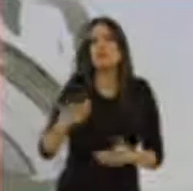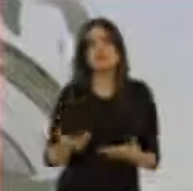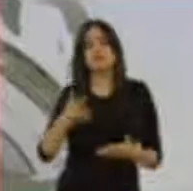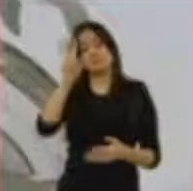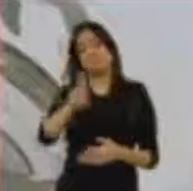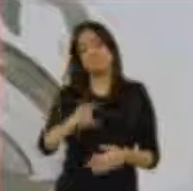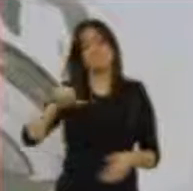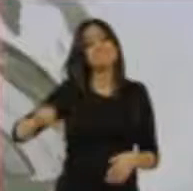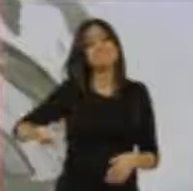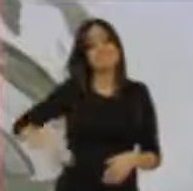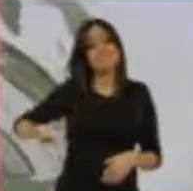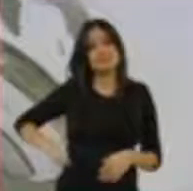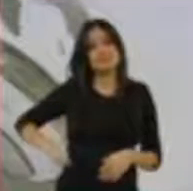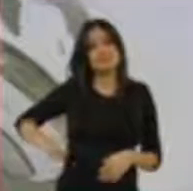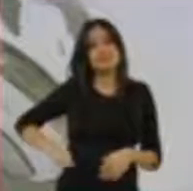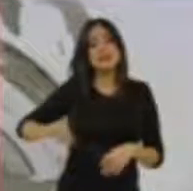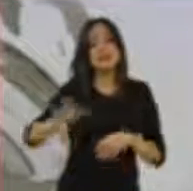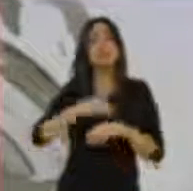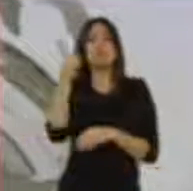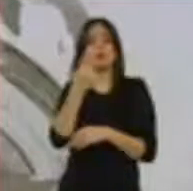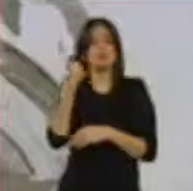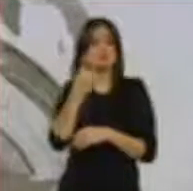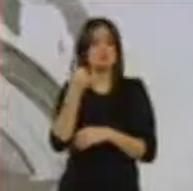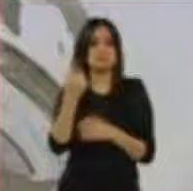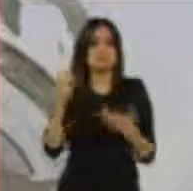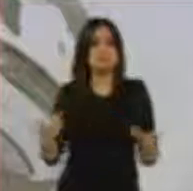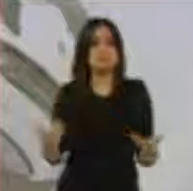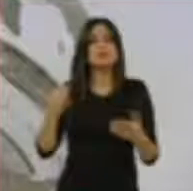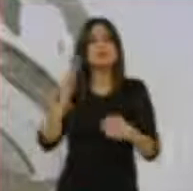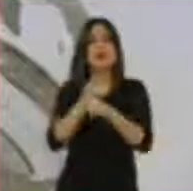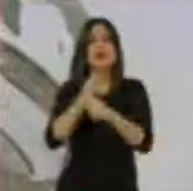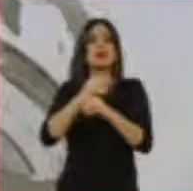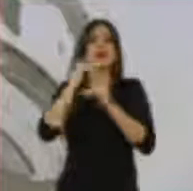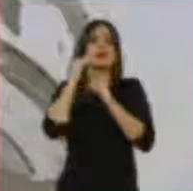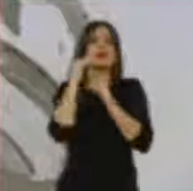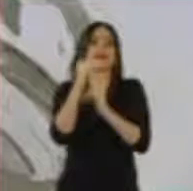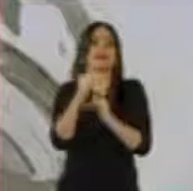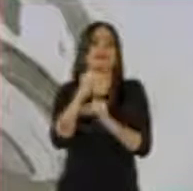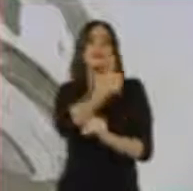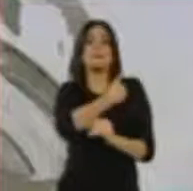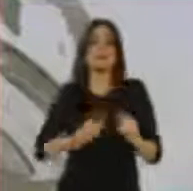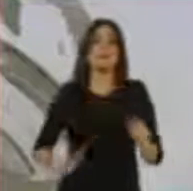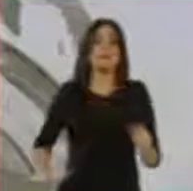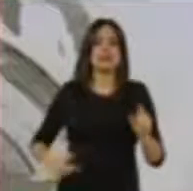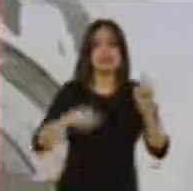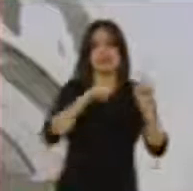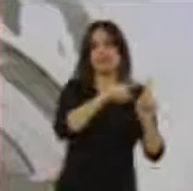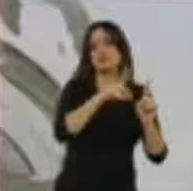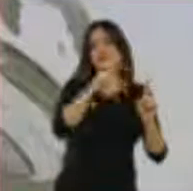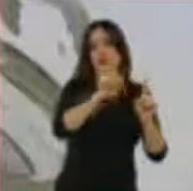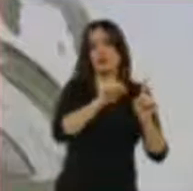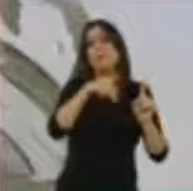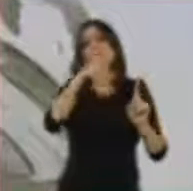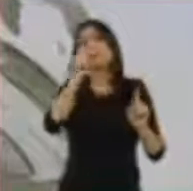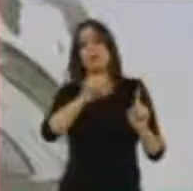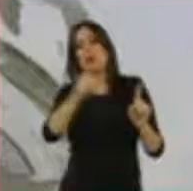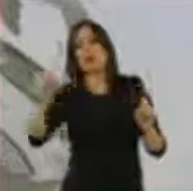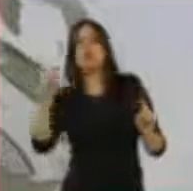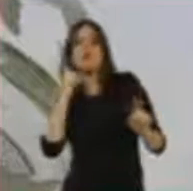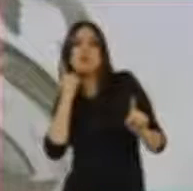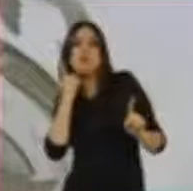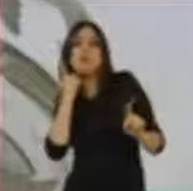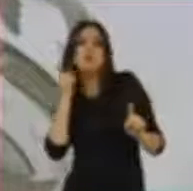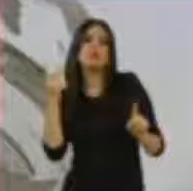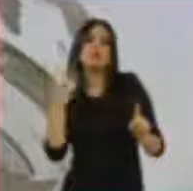no se le ve digamos está mucho más limitado en los ejecutivos como señalamos pero es como